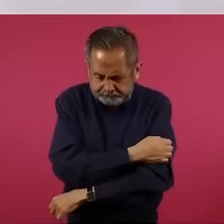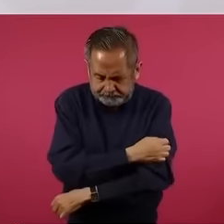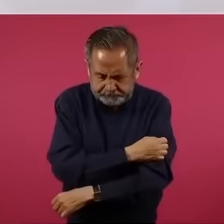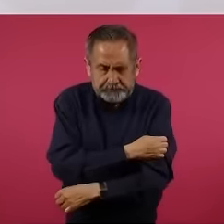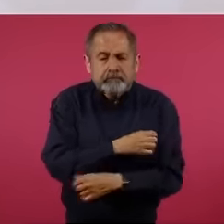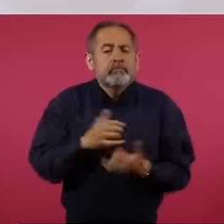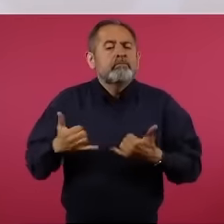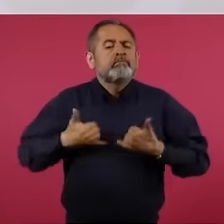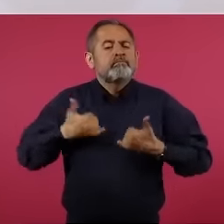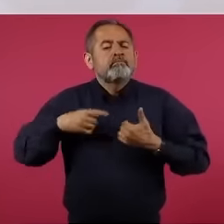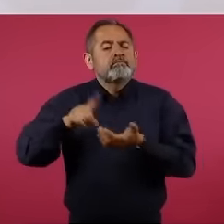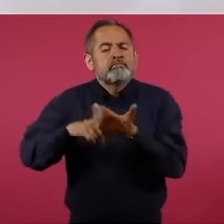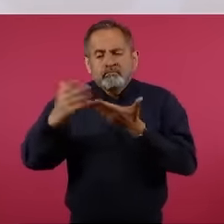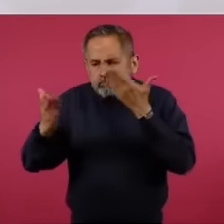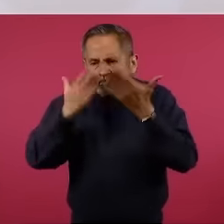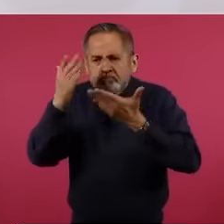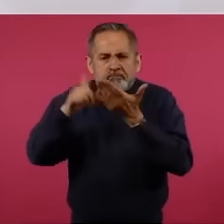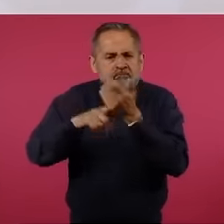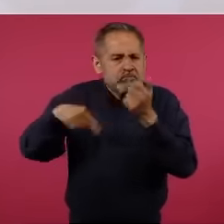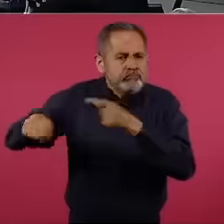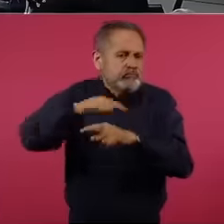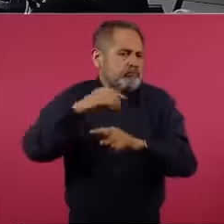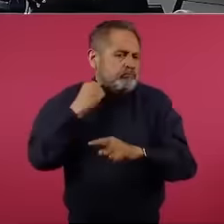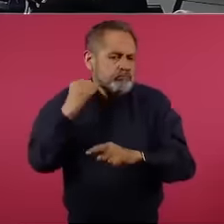para abogados.